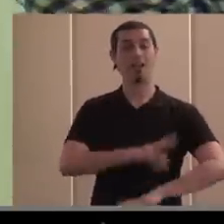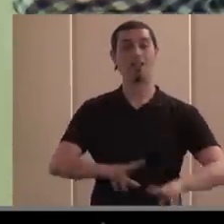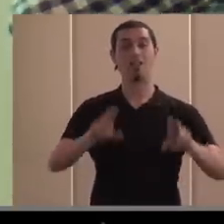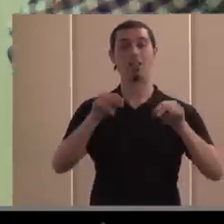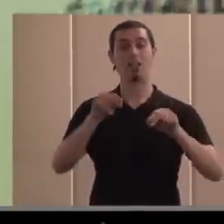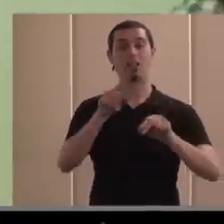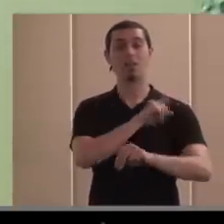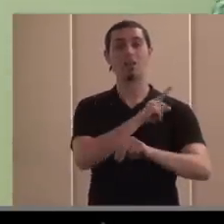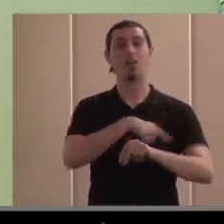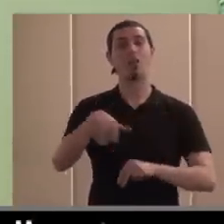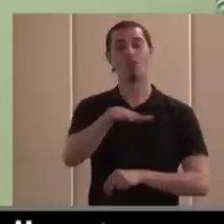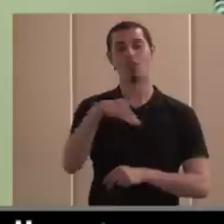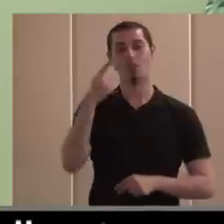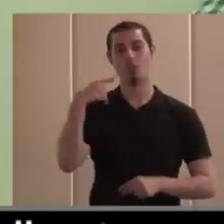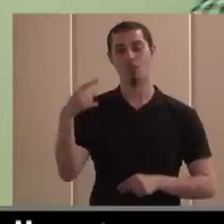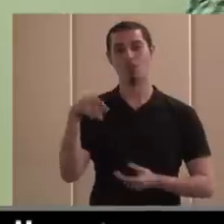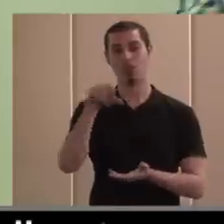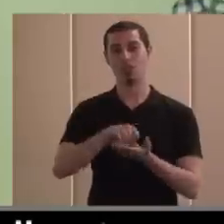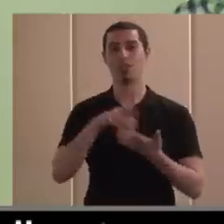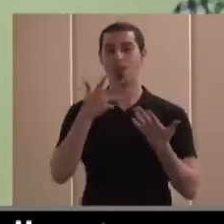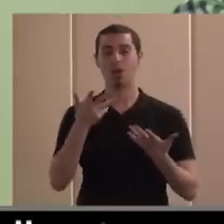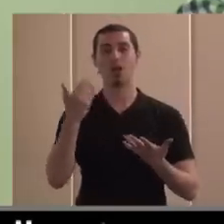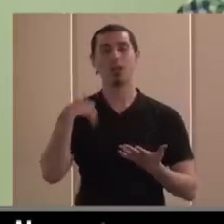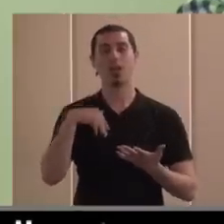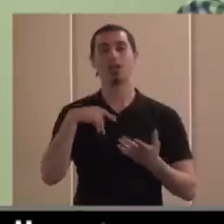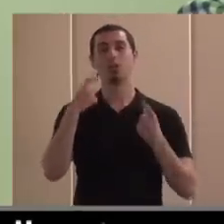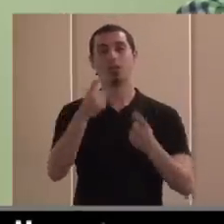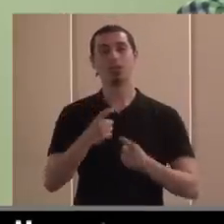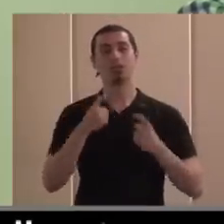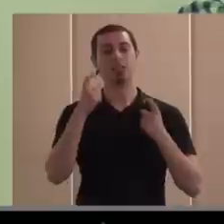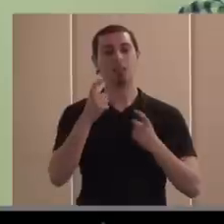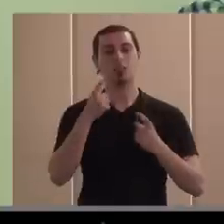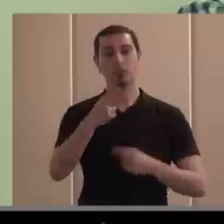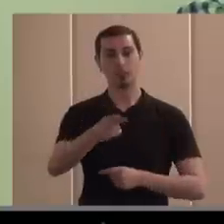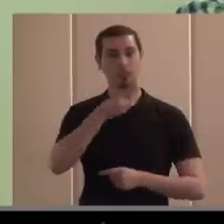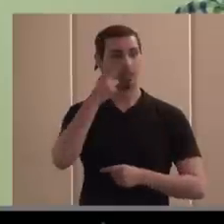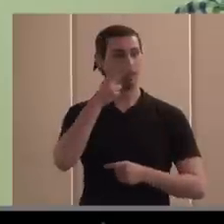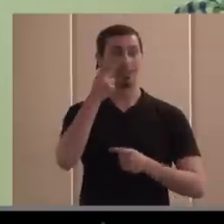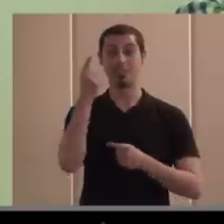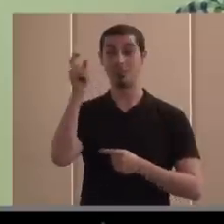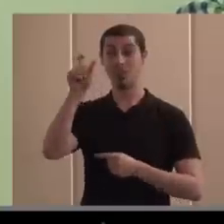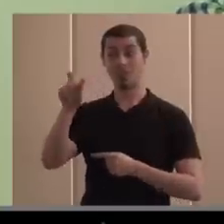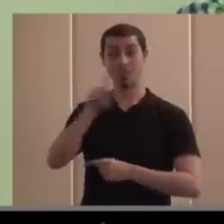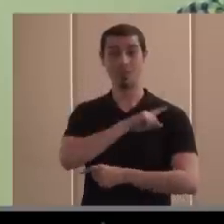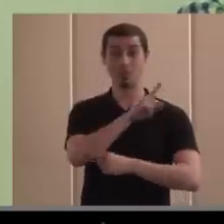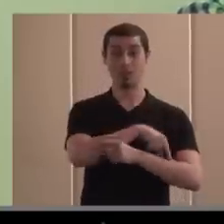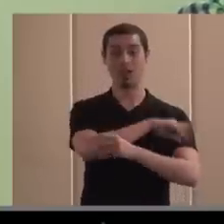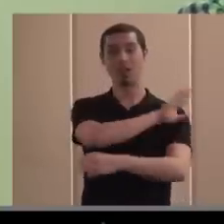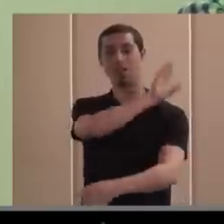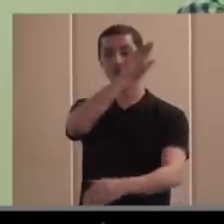Londres y ya se está configurando en una experiencia muy interesante de integrar a deportistas